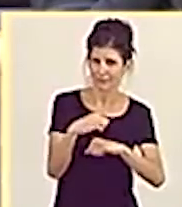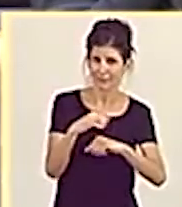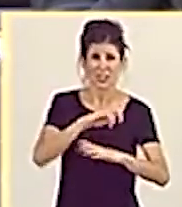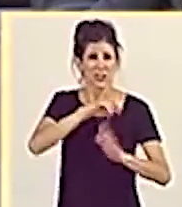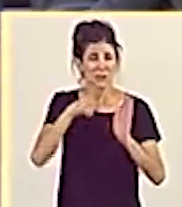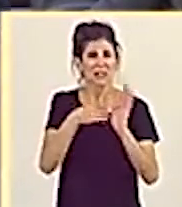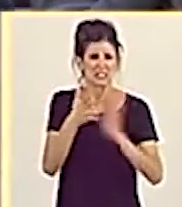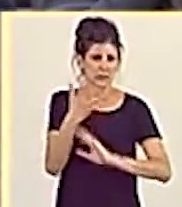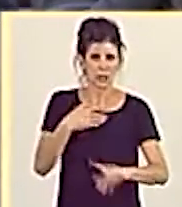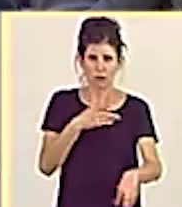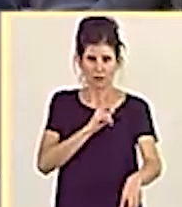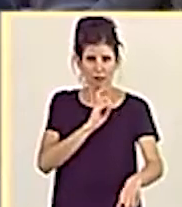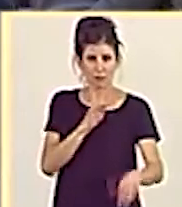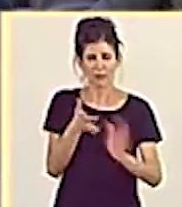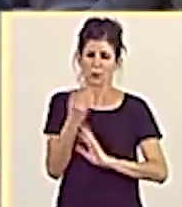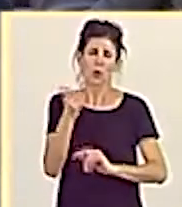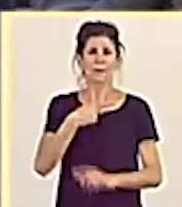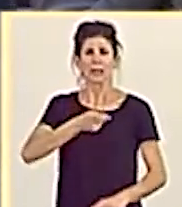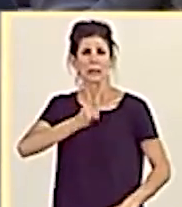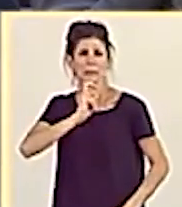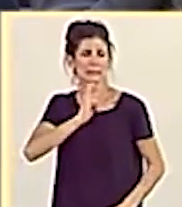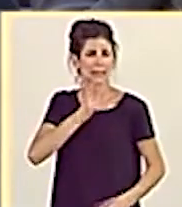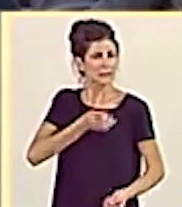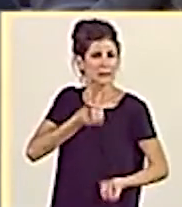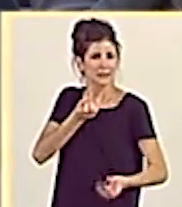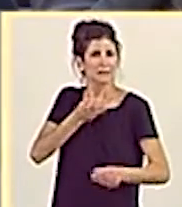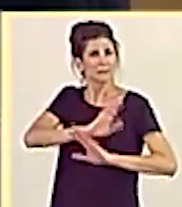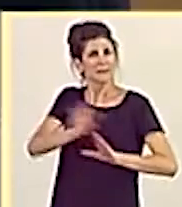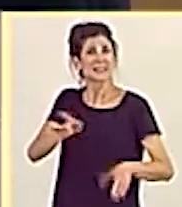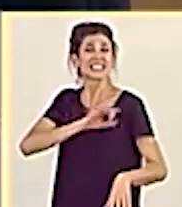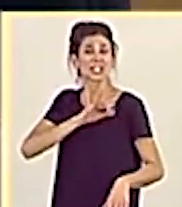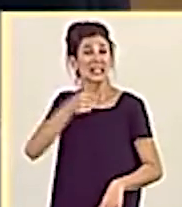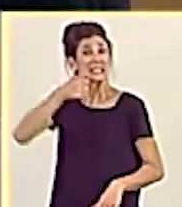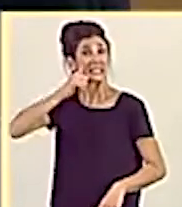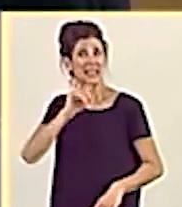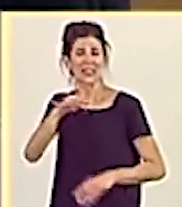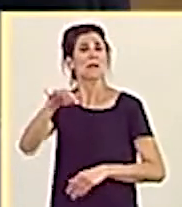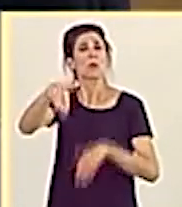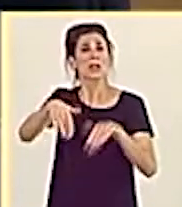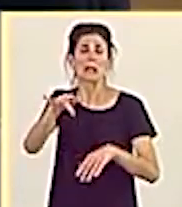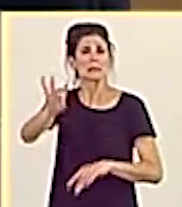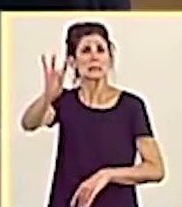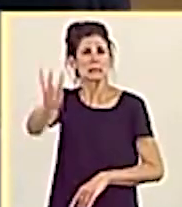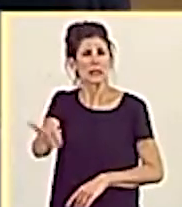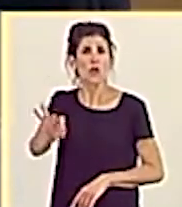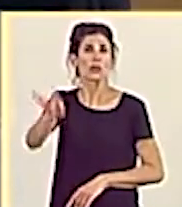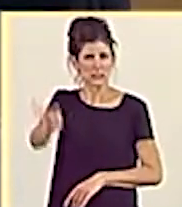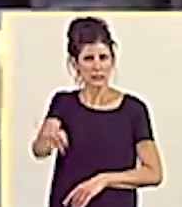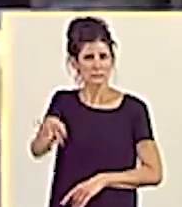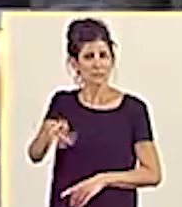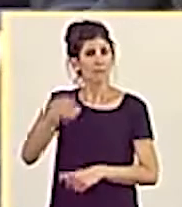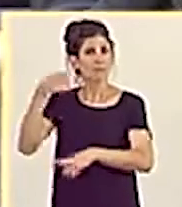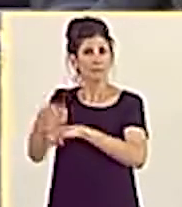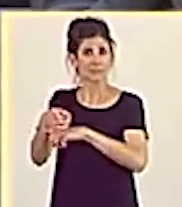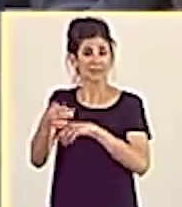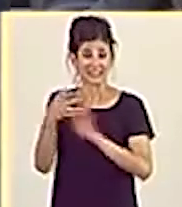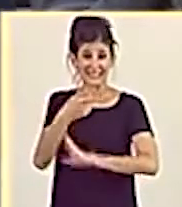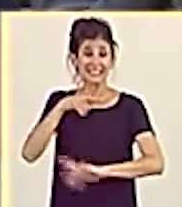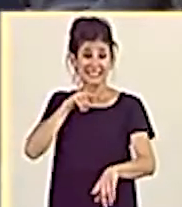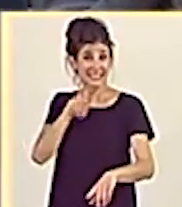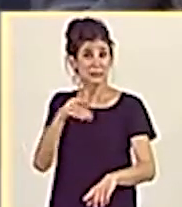se hubiese despachado con una rueda de prensa para decirle al señor Sánchez que tenía que votar sí o sí. Pues eso, señora